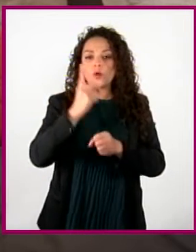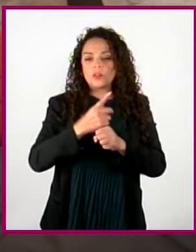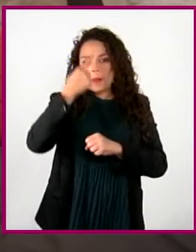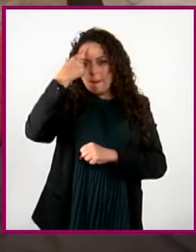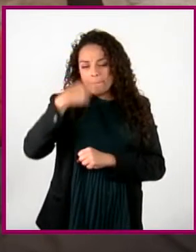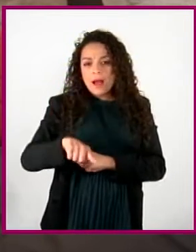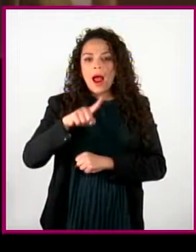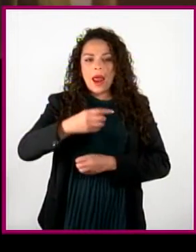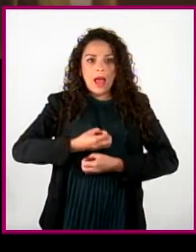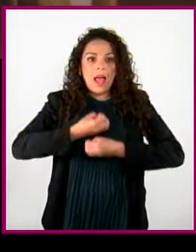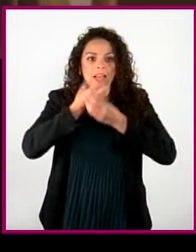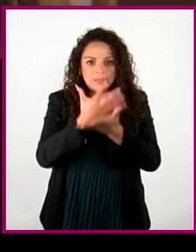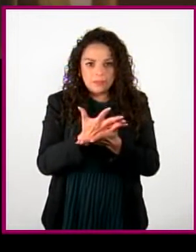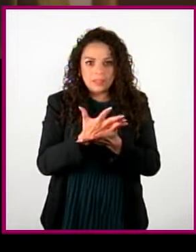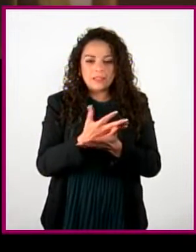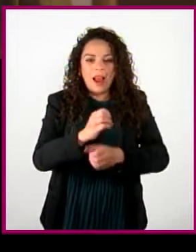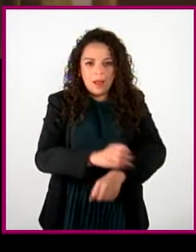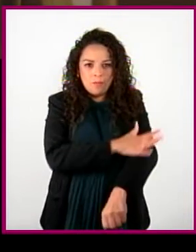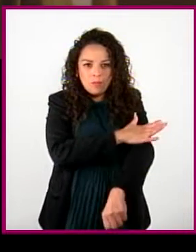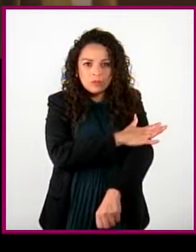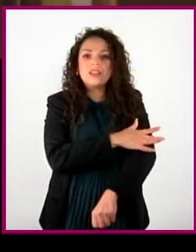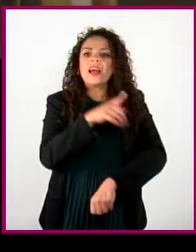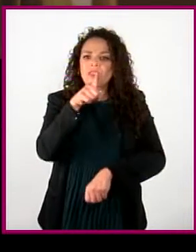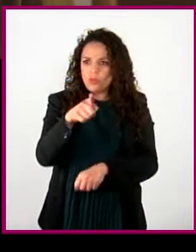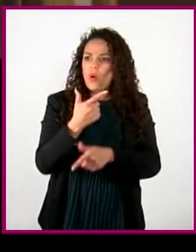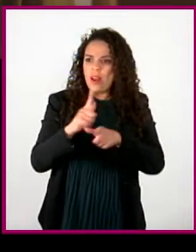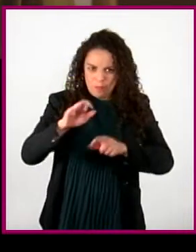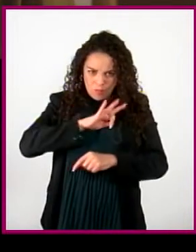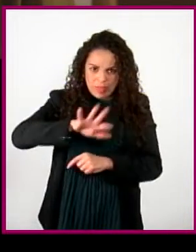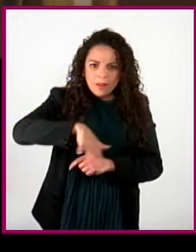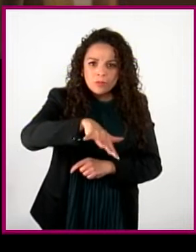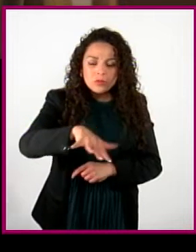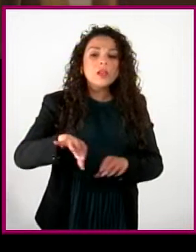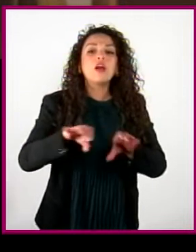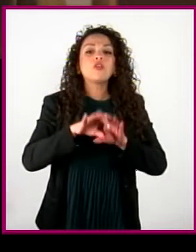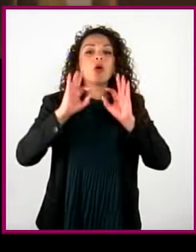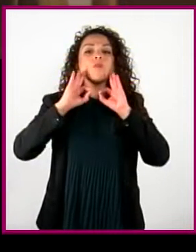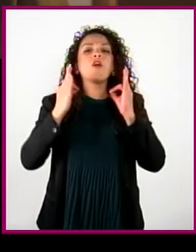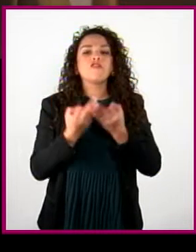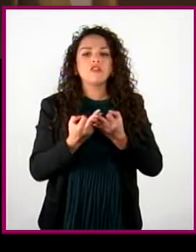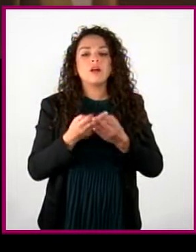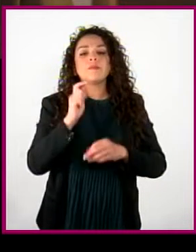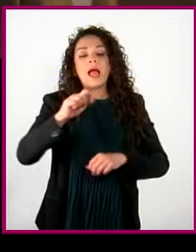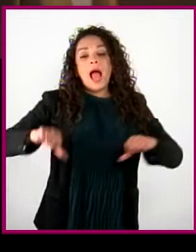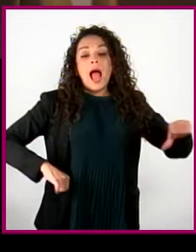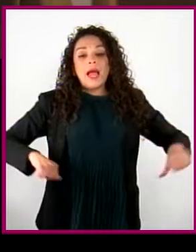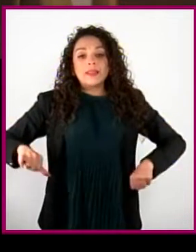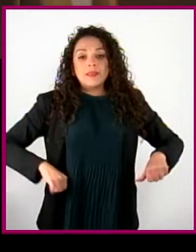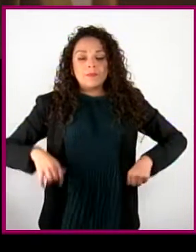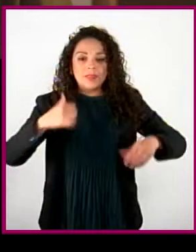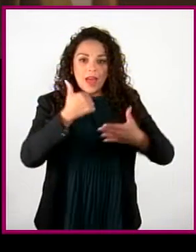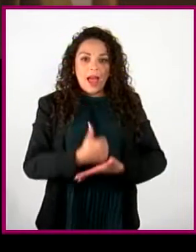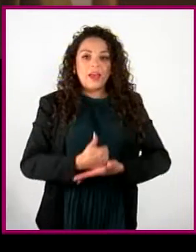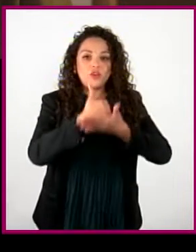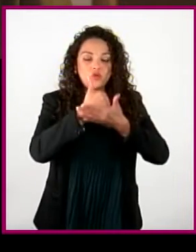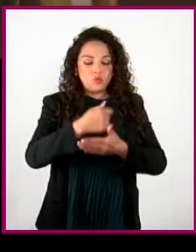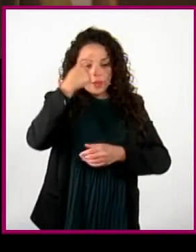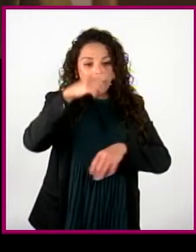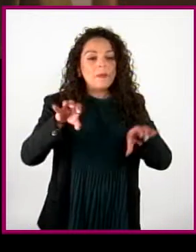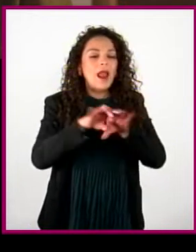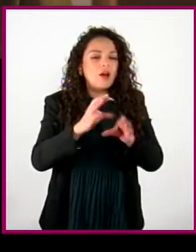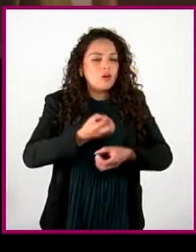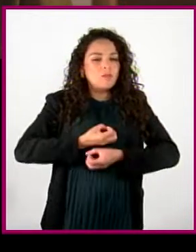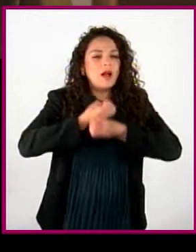sanamente las emociones. Otra manera de trabajar en las emociones es buscar actividades que nos ayuden a expresarlas o